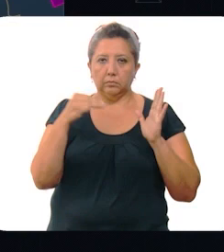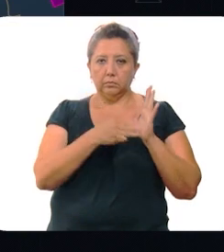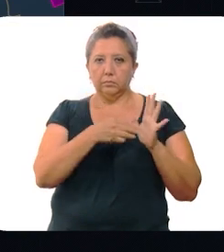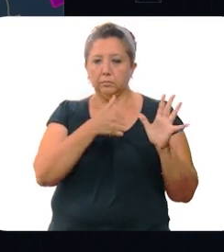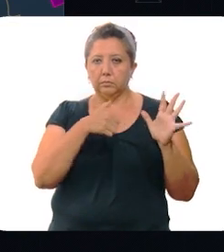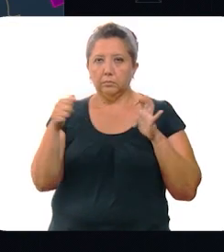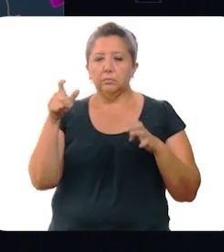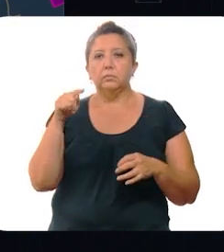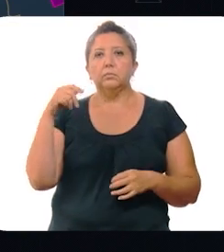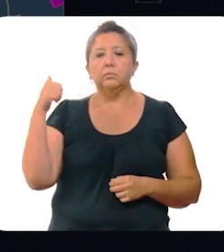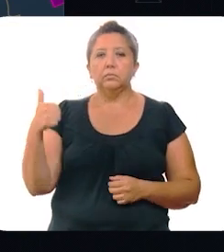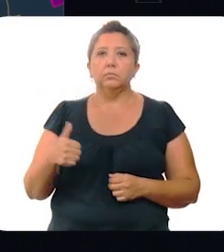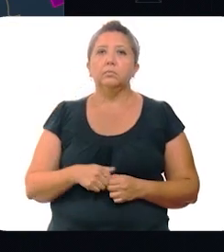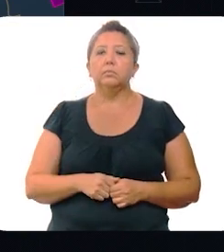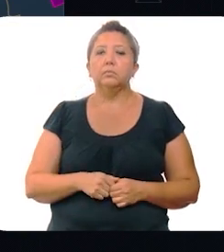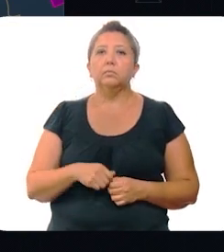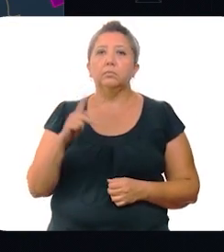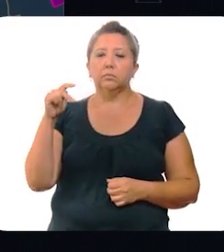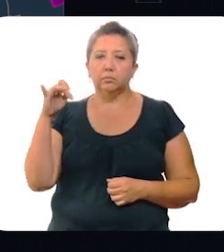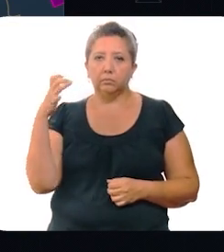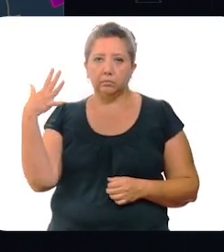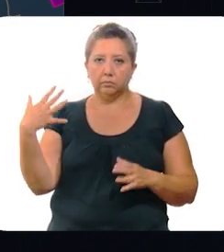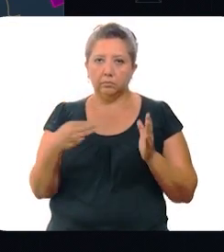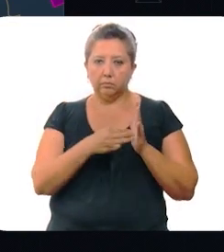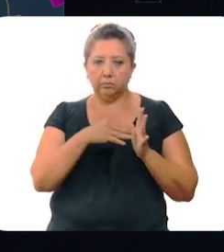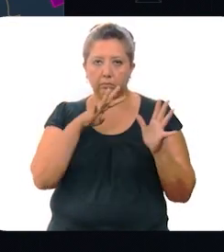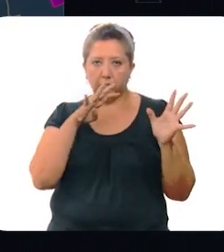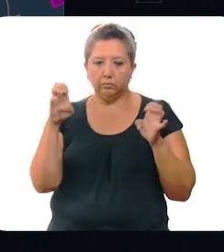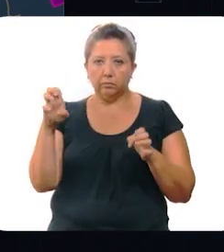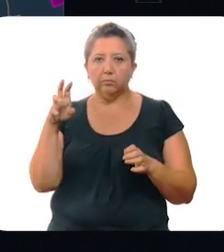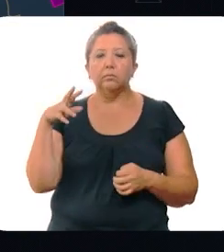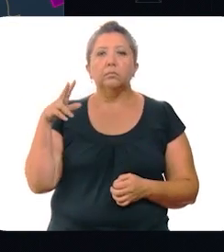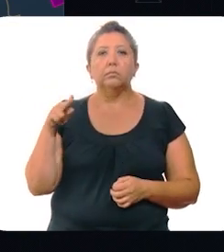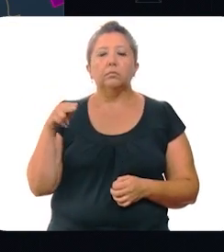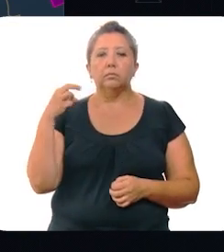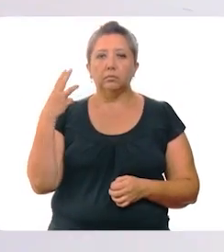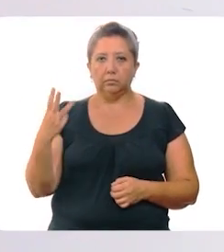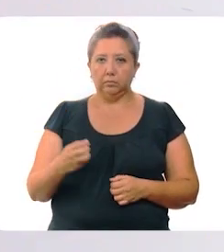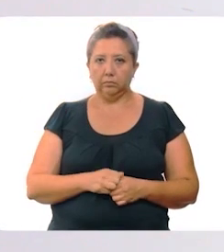,676 y en la zona poniente 5,983.